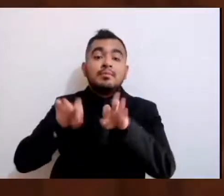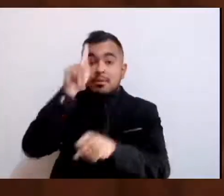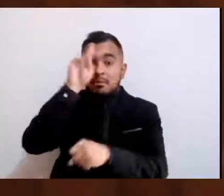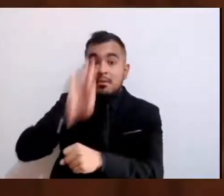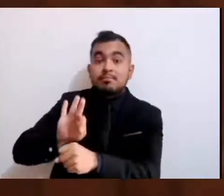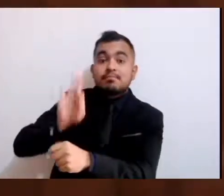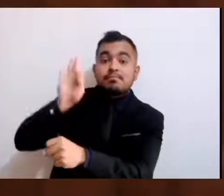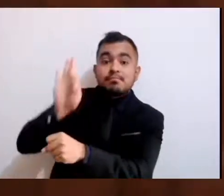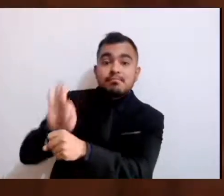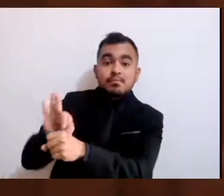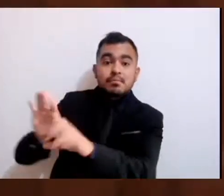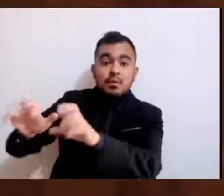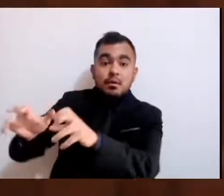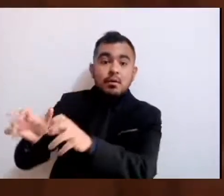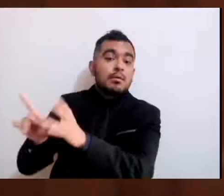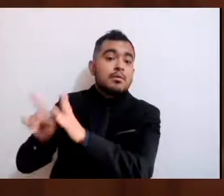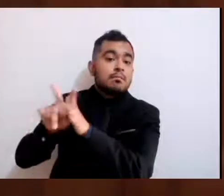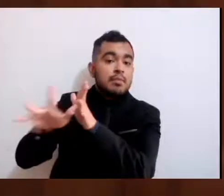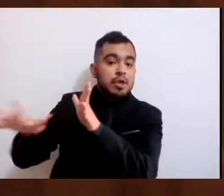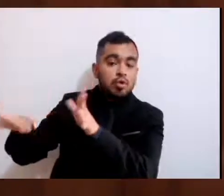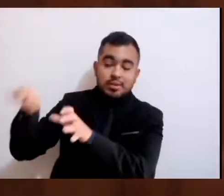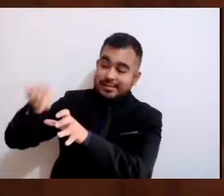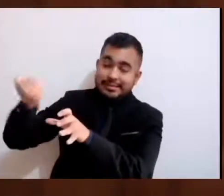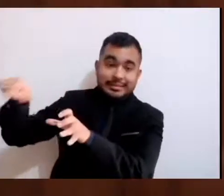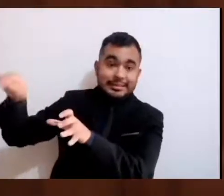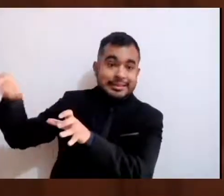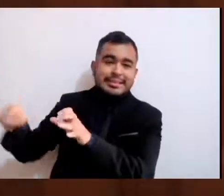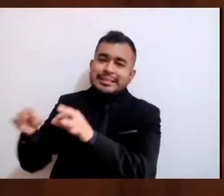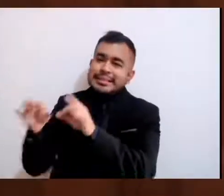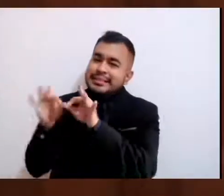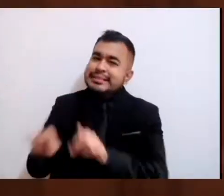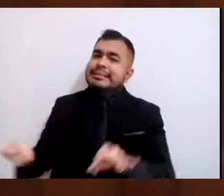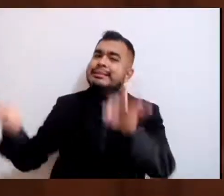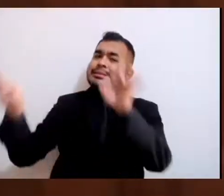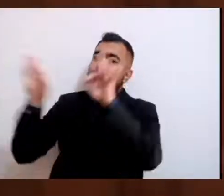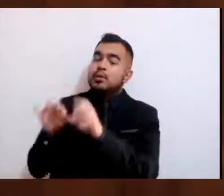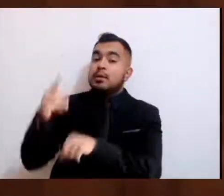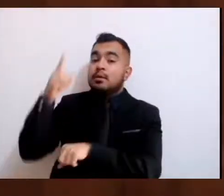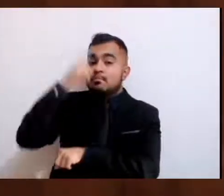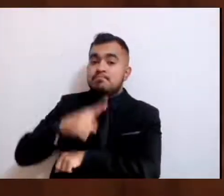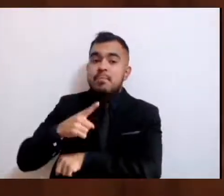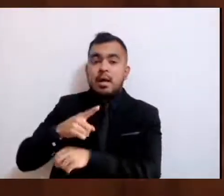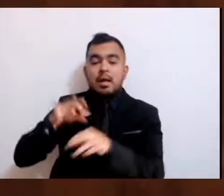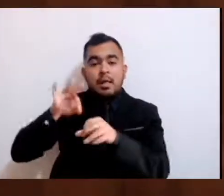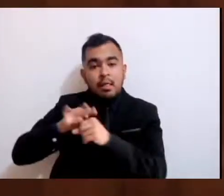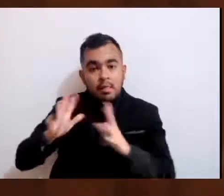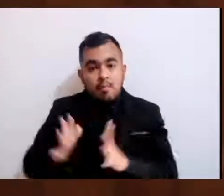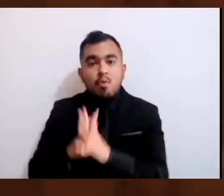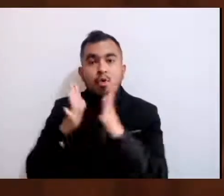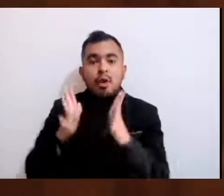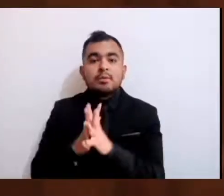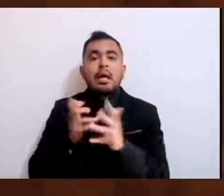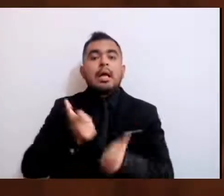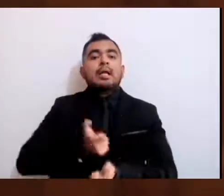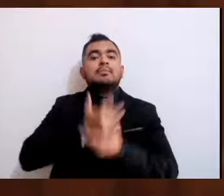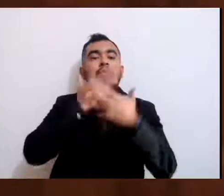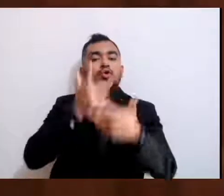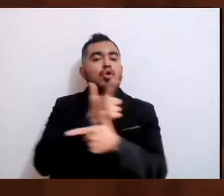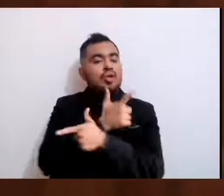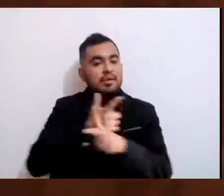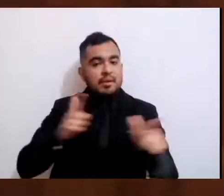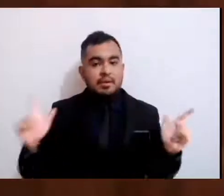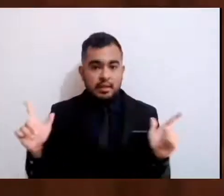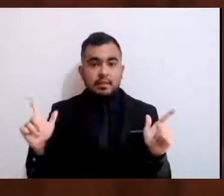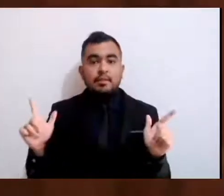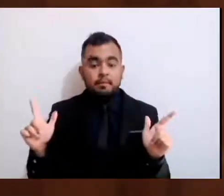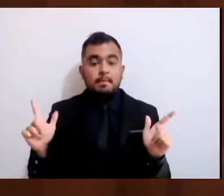tan importantes para la democracia y la libertad de expresión, por lo que estamos solicitando